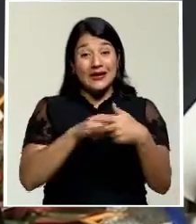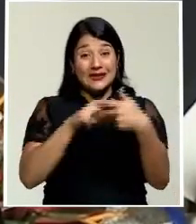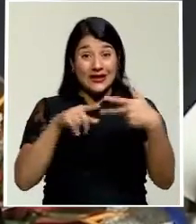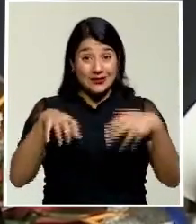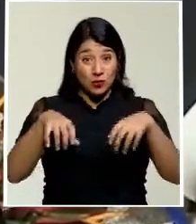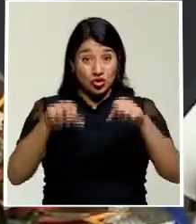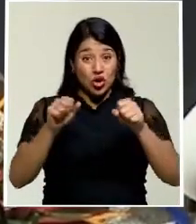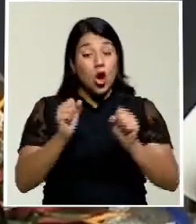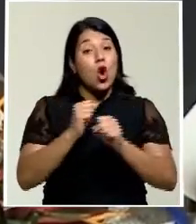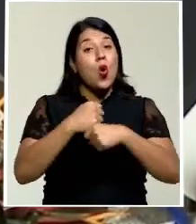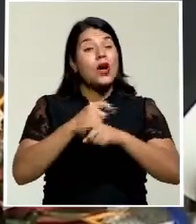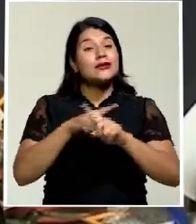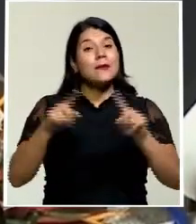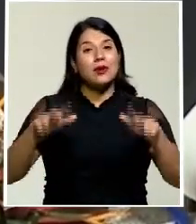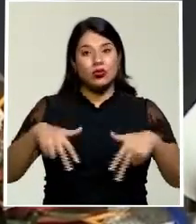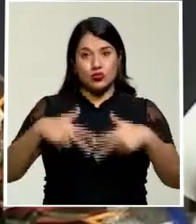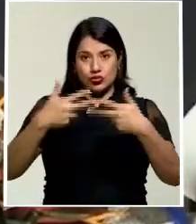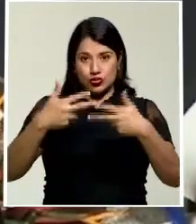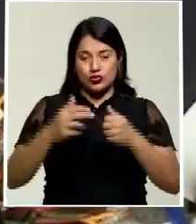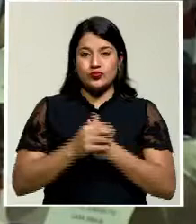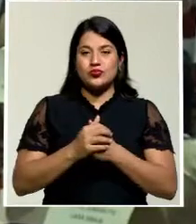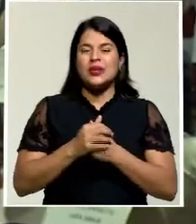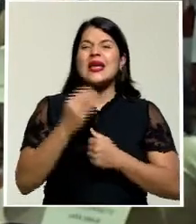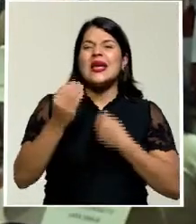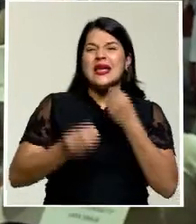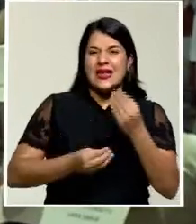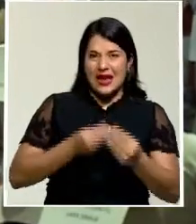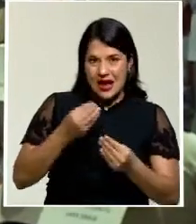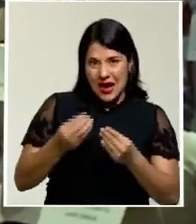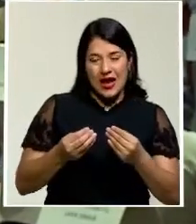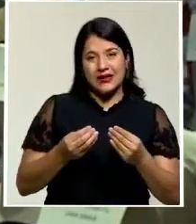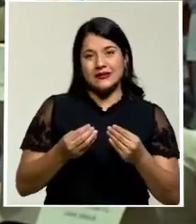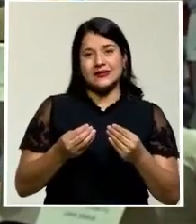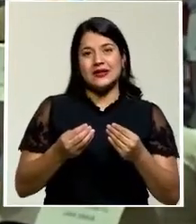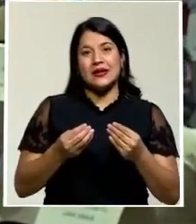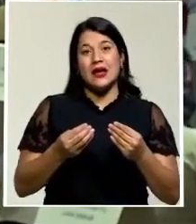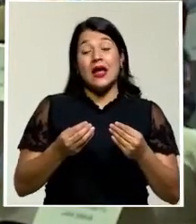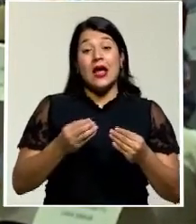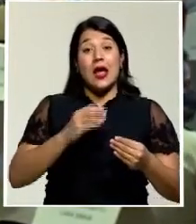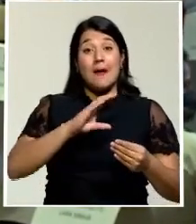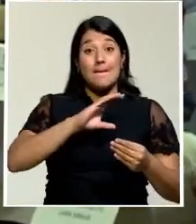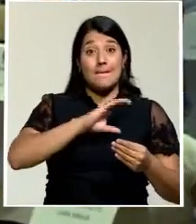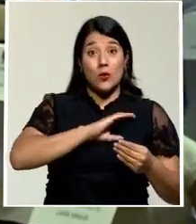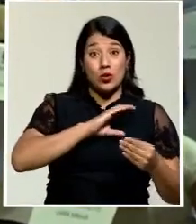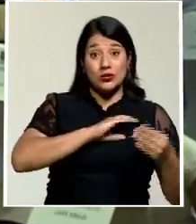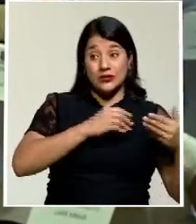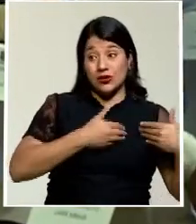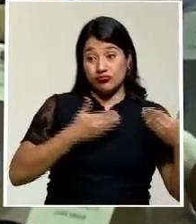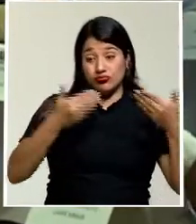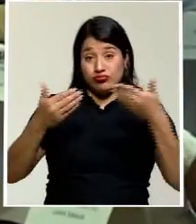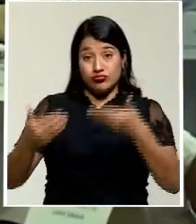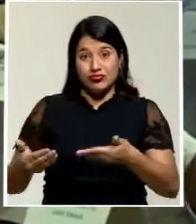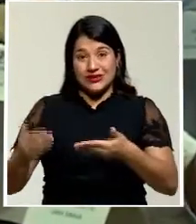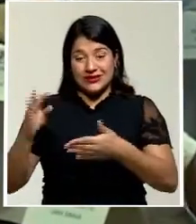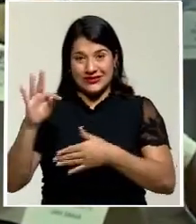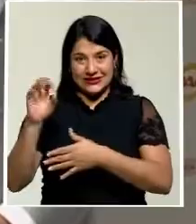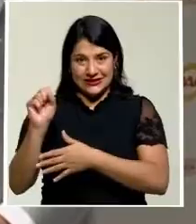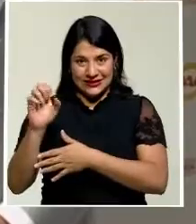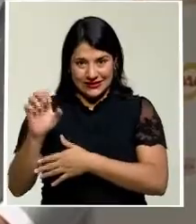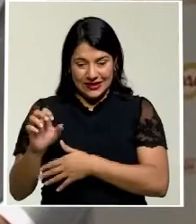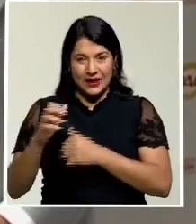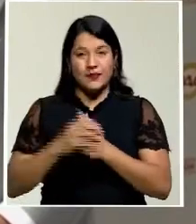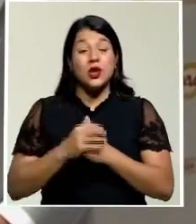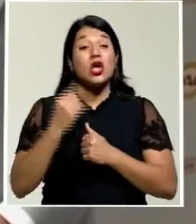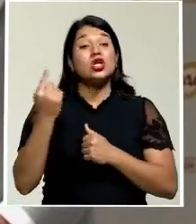convocatoria, entre otros acontecimientos, se hace el traslado de mando de las fuerzas policiales hacia el Tribunal Electoral. Solo van a estar los